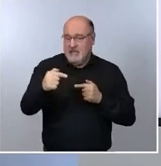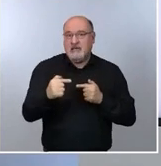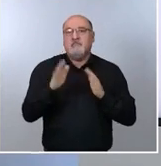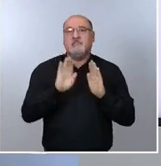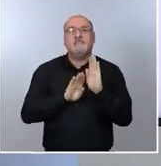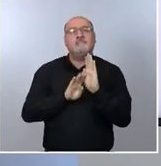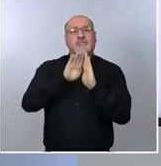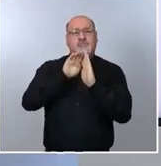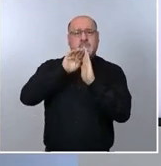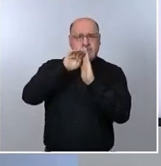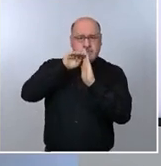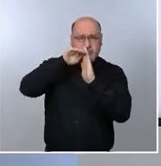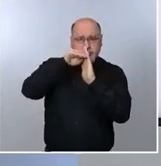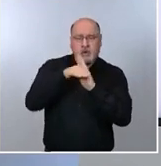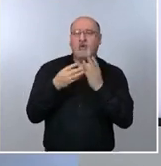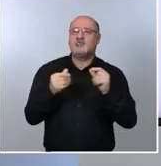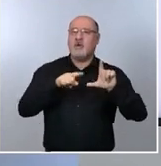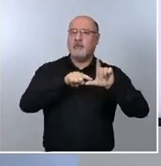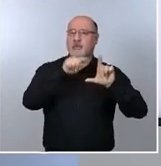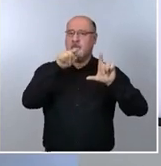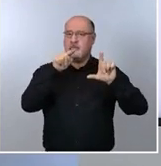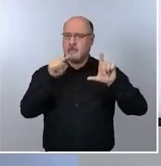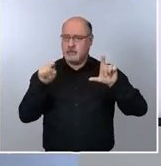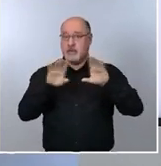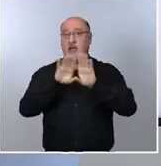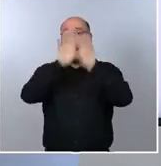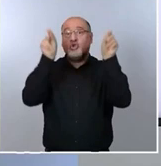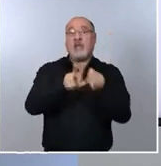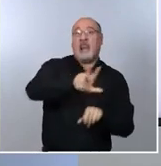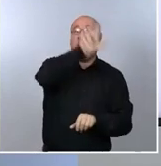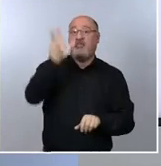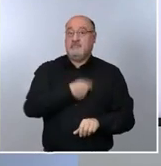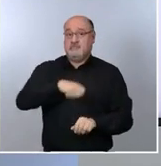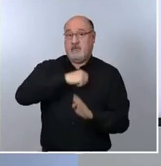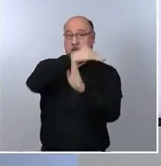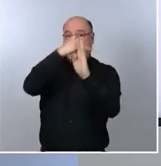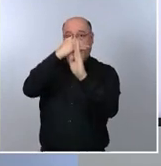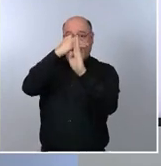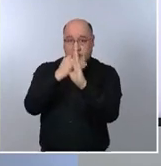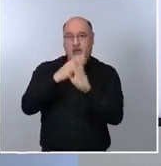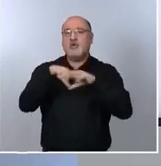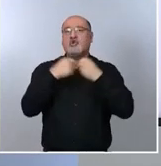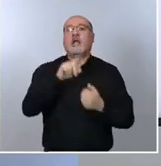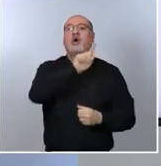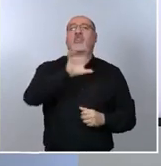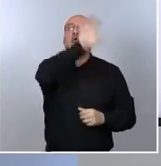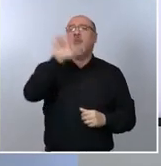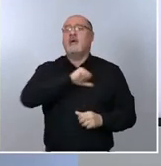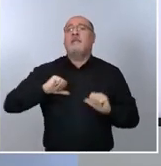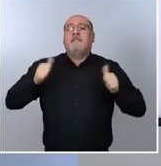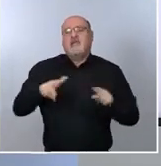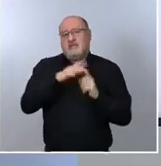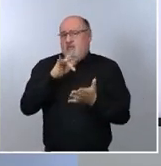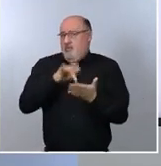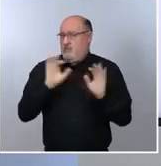descenso muy suave, pero ese descenso en la media nacional. En todo caso, hay ya 11 comunidades que estarían en esa situación o de